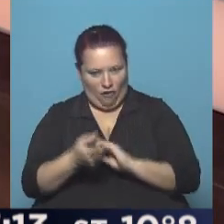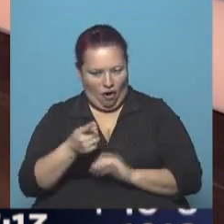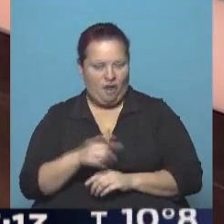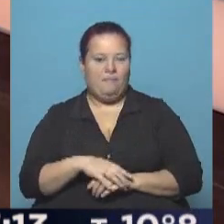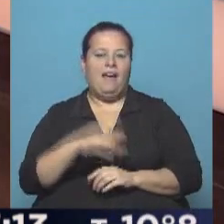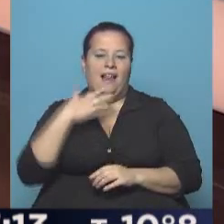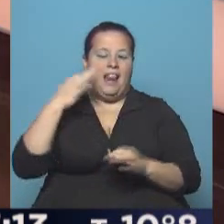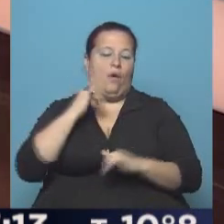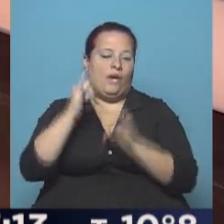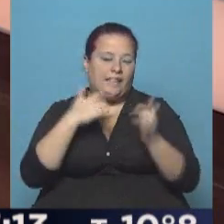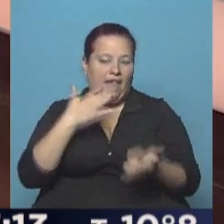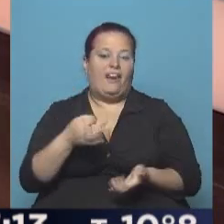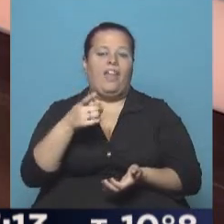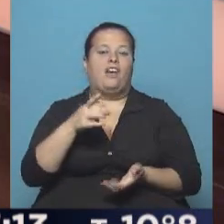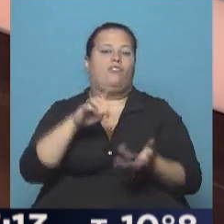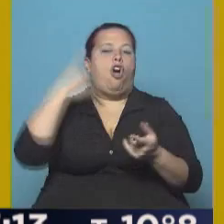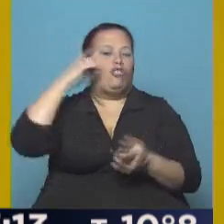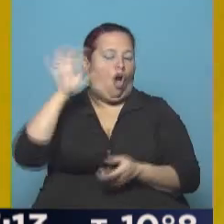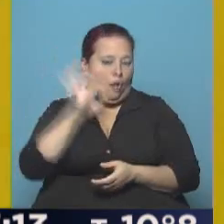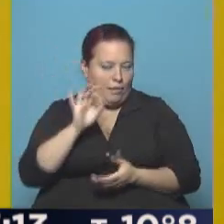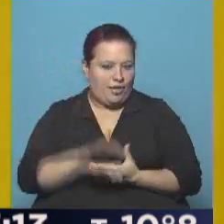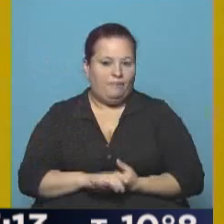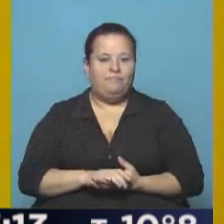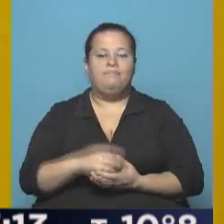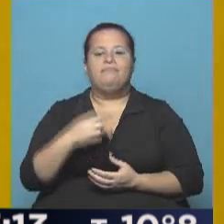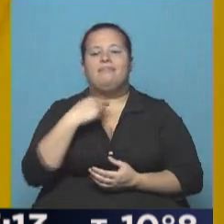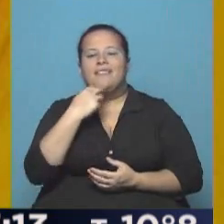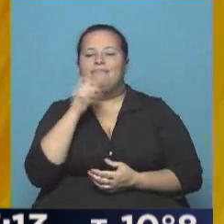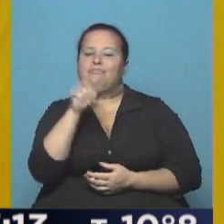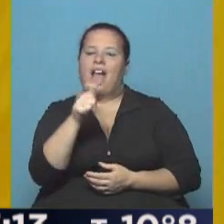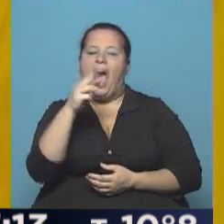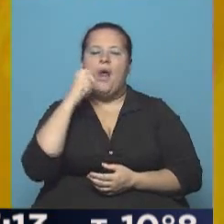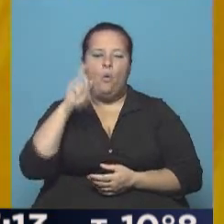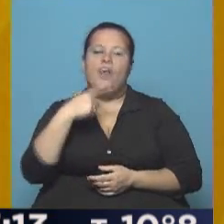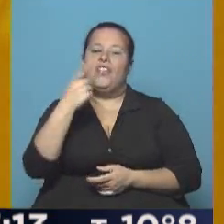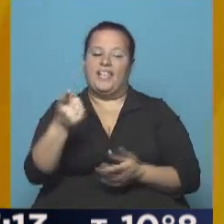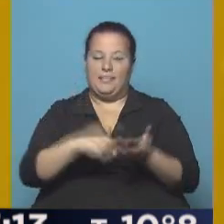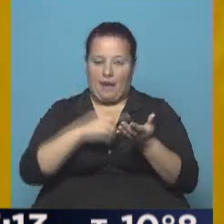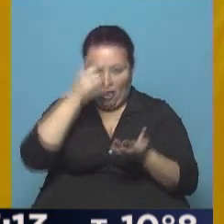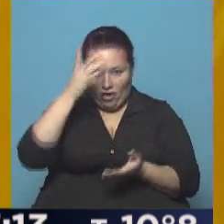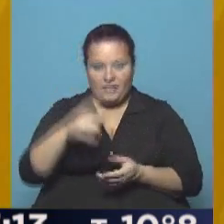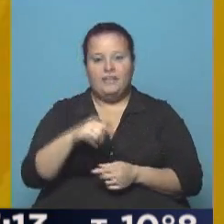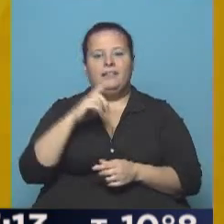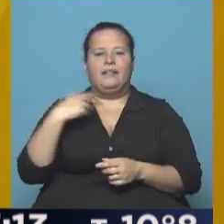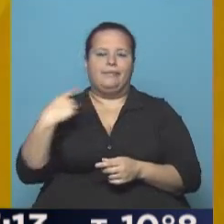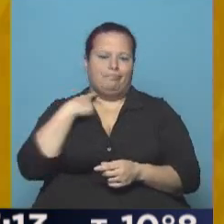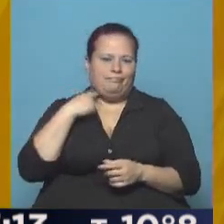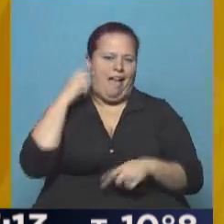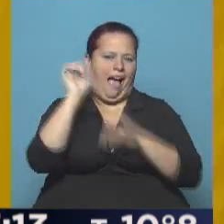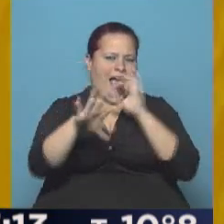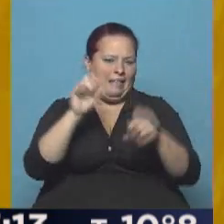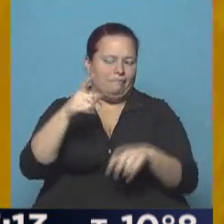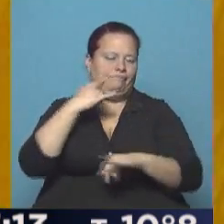la realidad vista desde otro lugar, pichones de Aranguren, está diciendo página, arrinconado por las críticas,